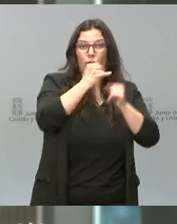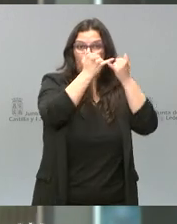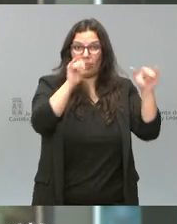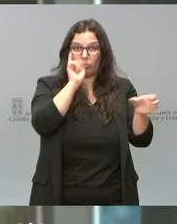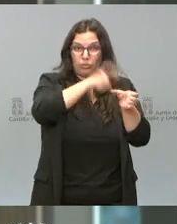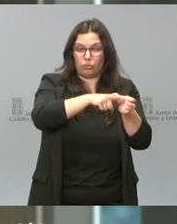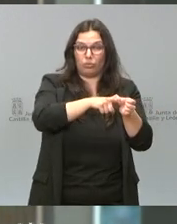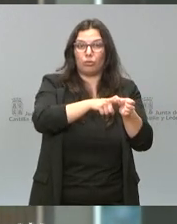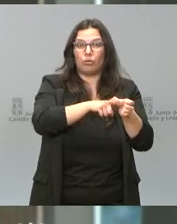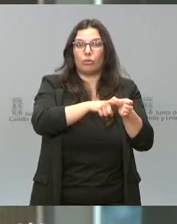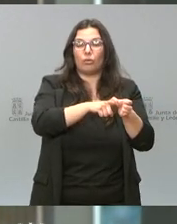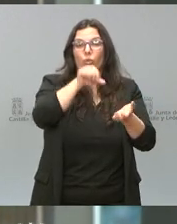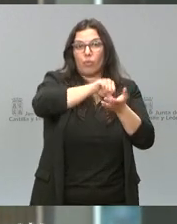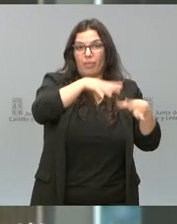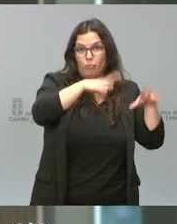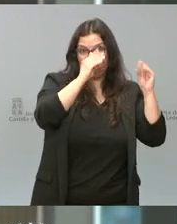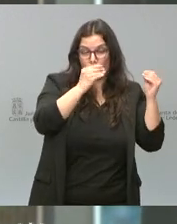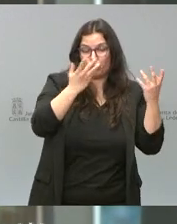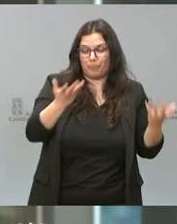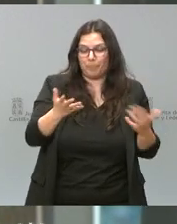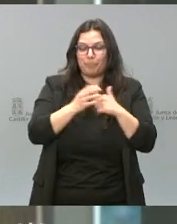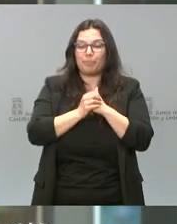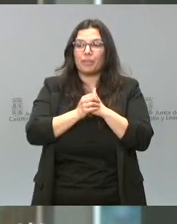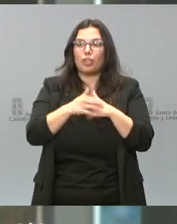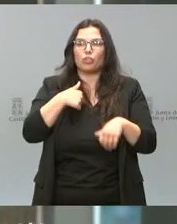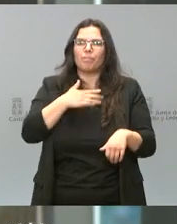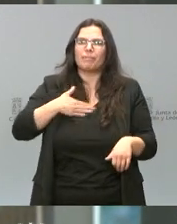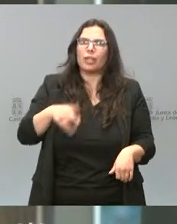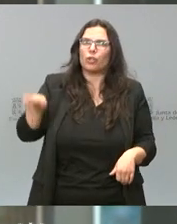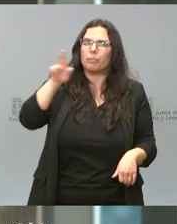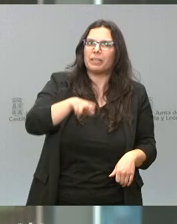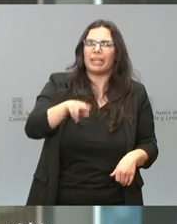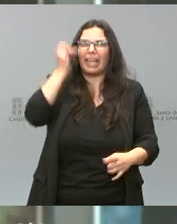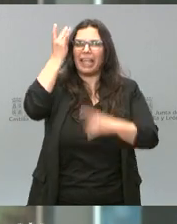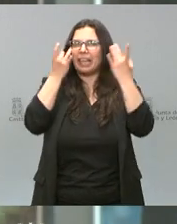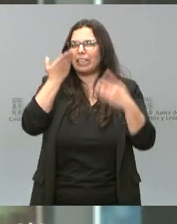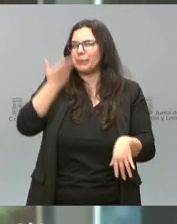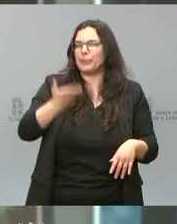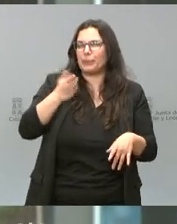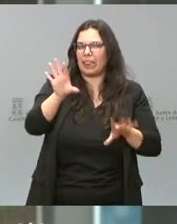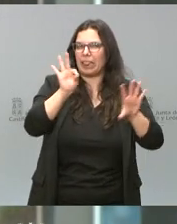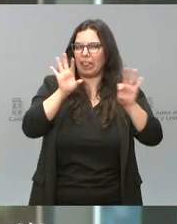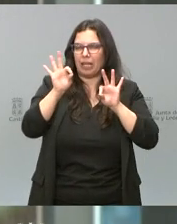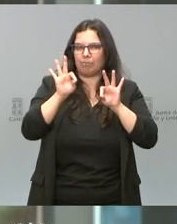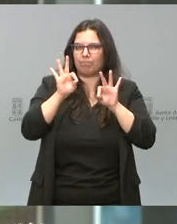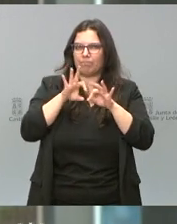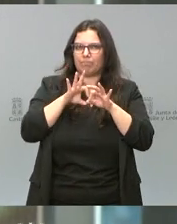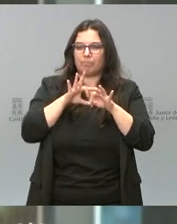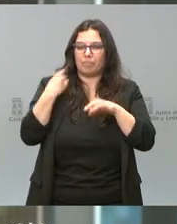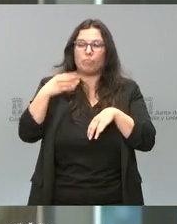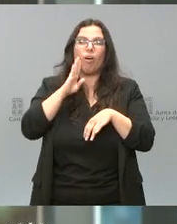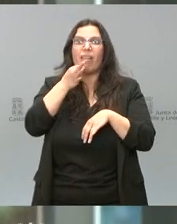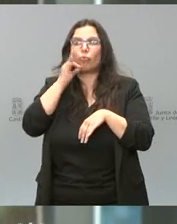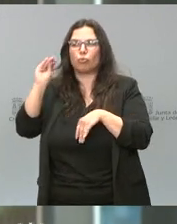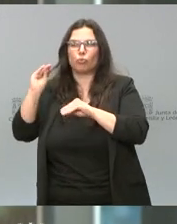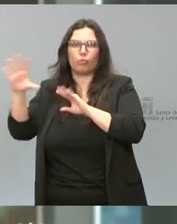en la ciudad de Burgos. Y yo quiero insistir en unas ideas claves en las que César ha estado